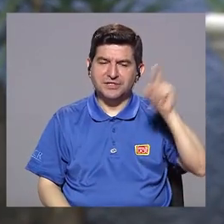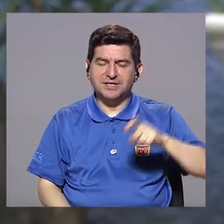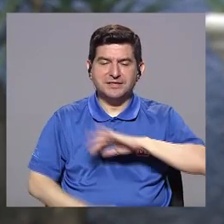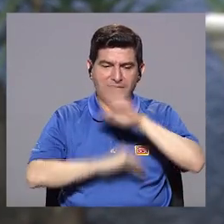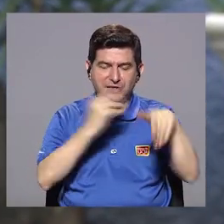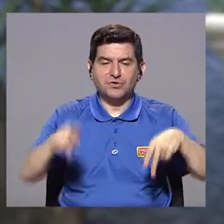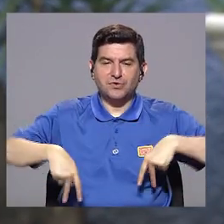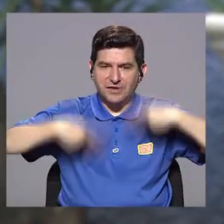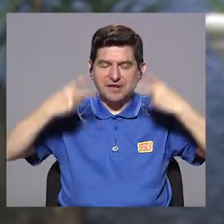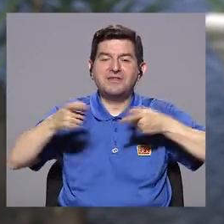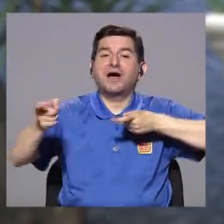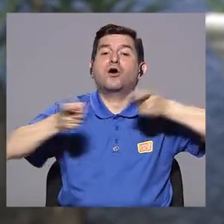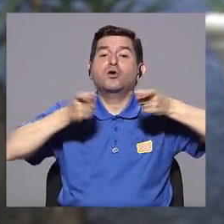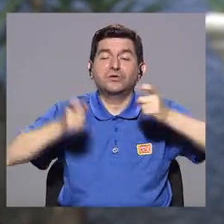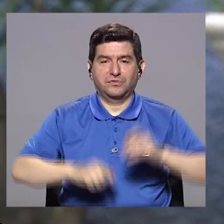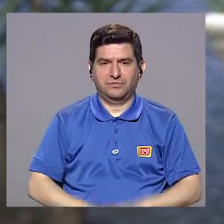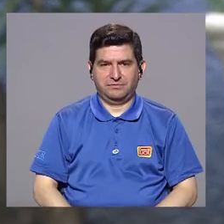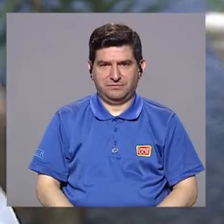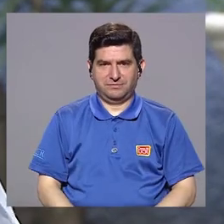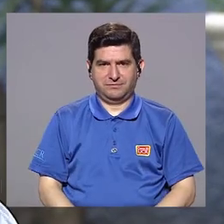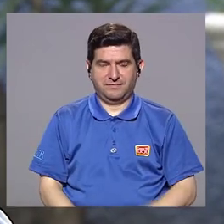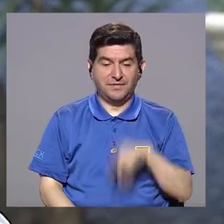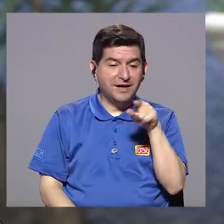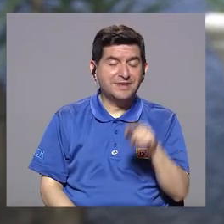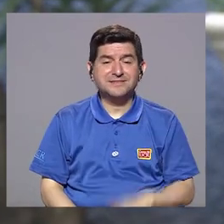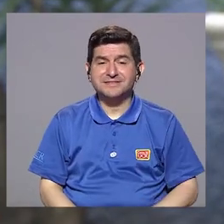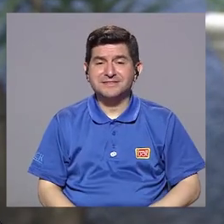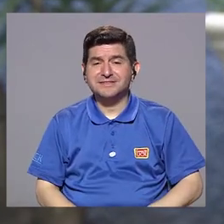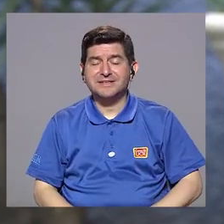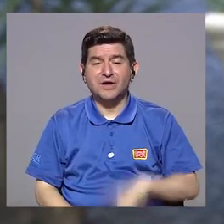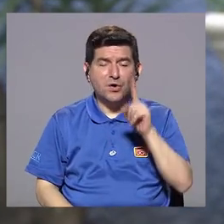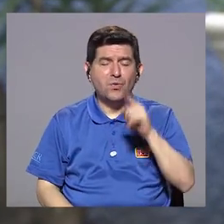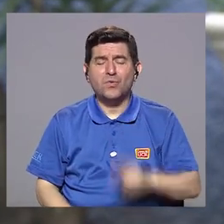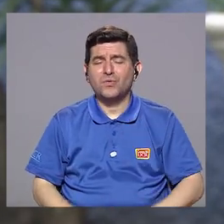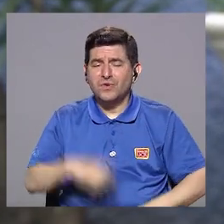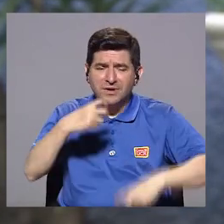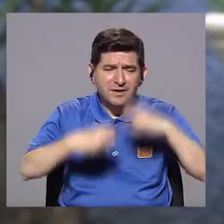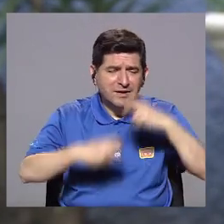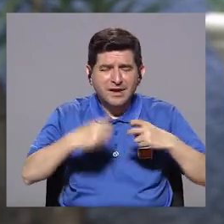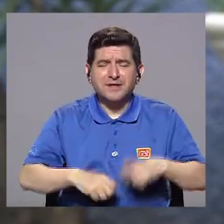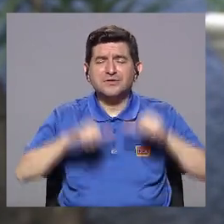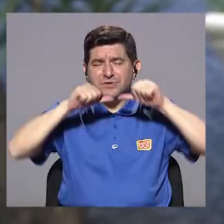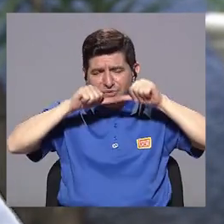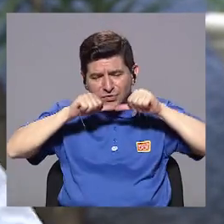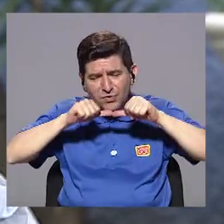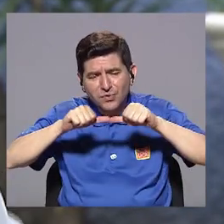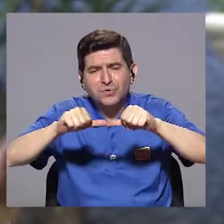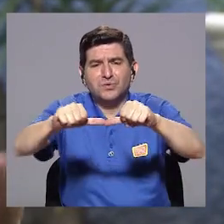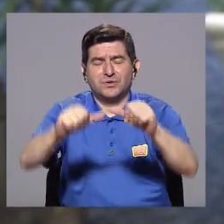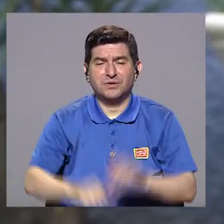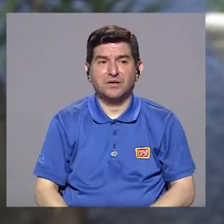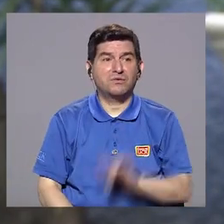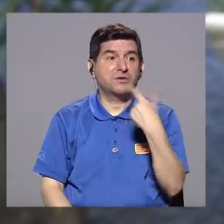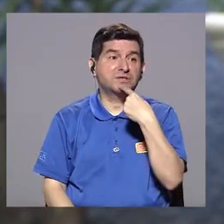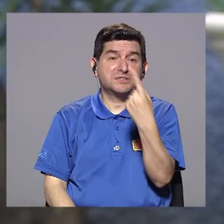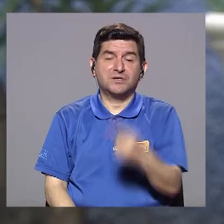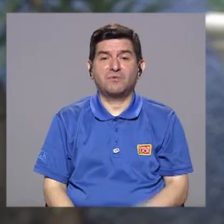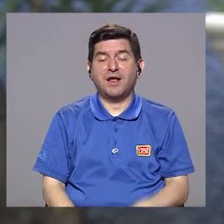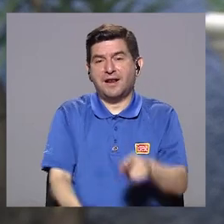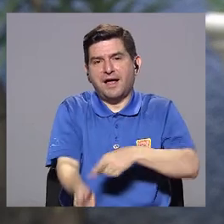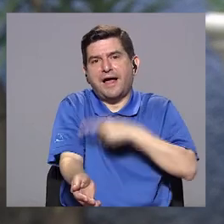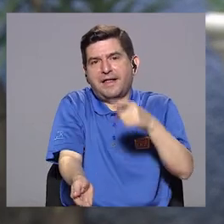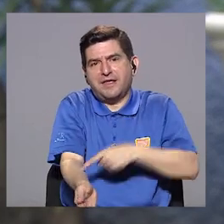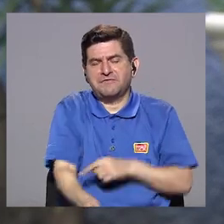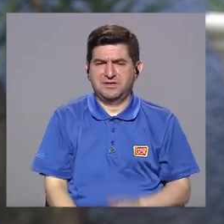voy a tener que tener un control. Porque como este es un trastorno, es una enfermedad crónica, es como decirle por ejemplo a